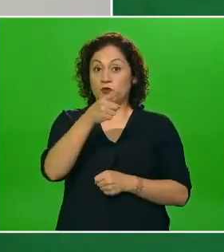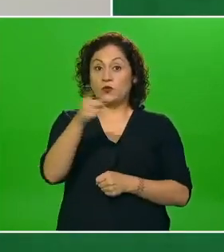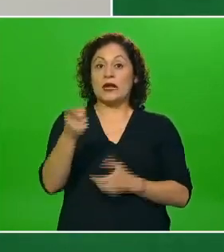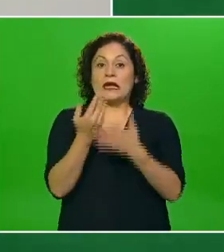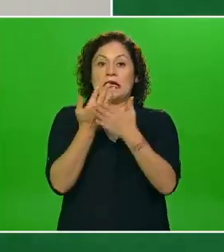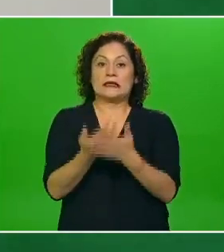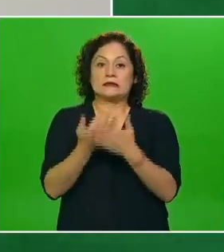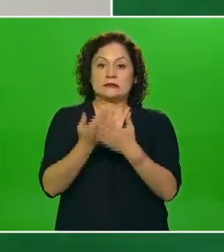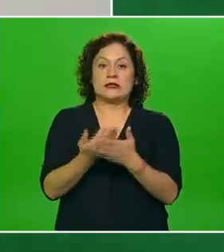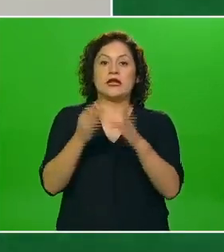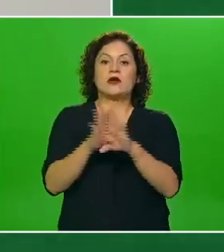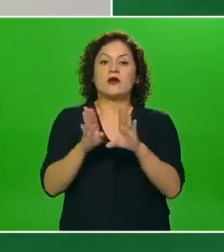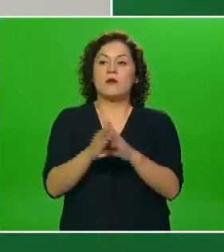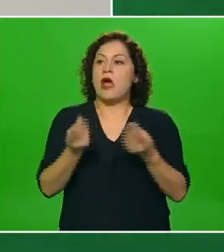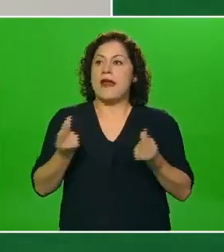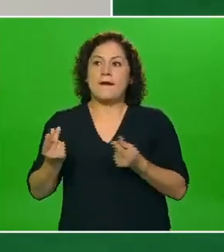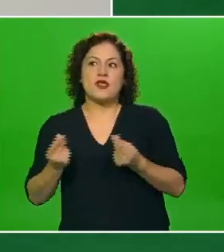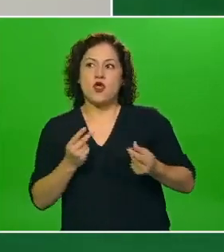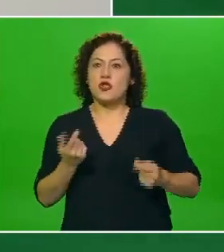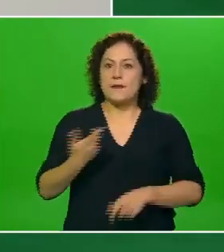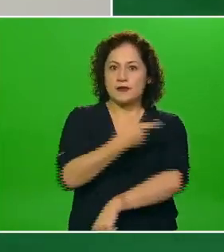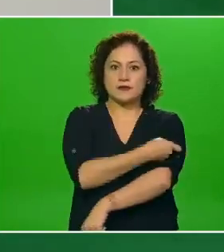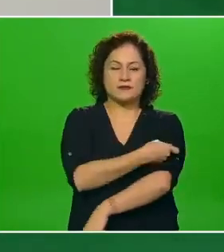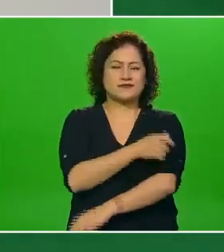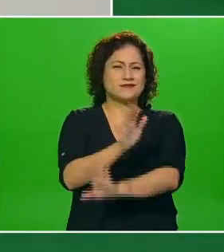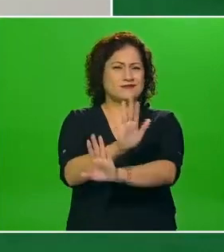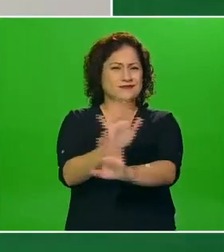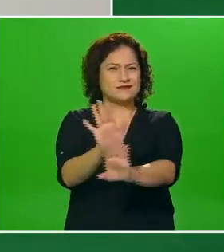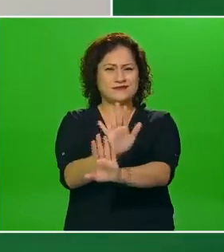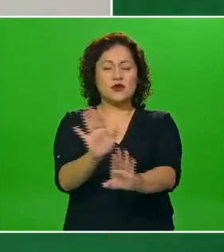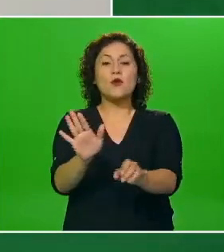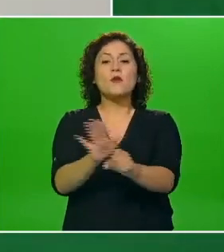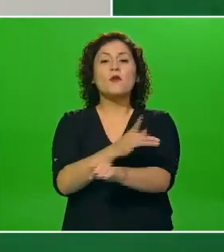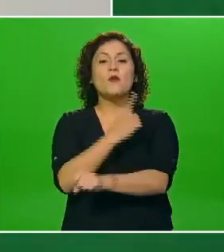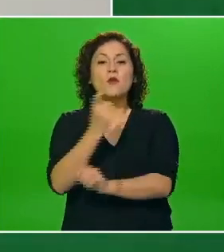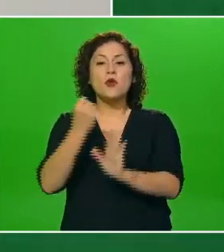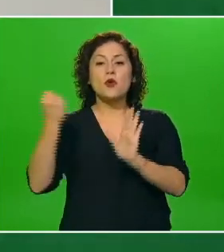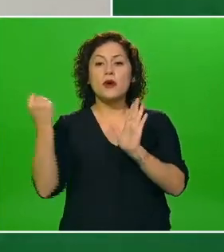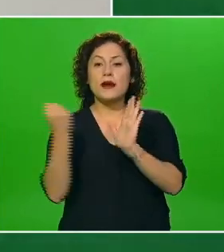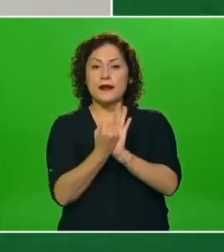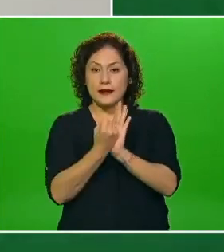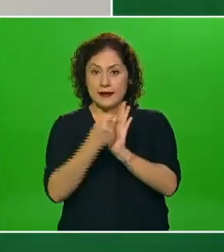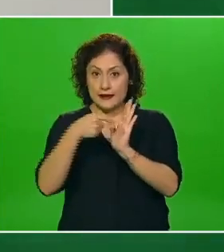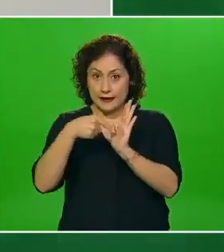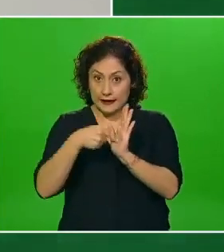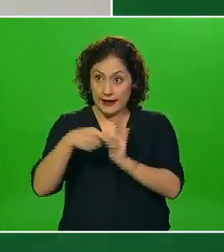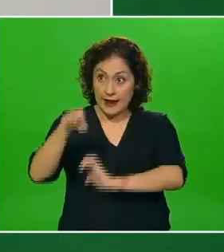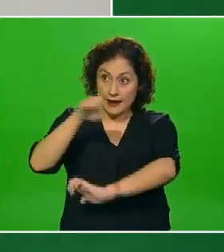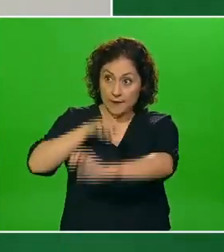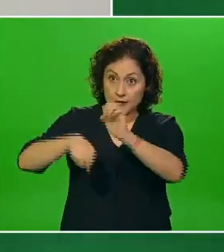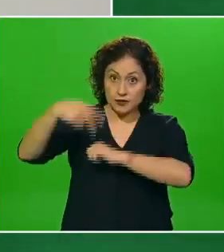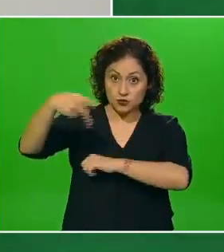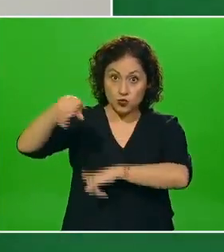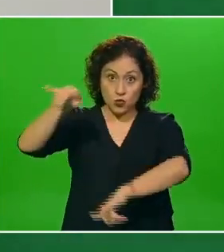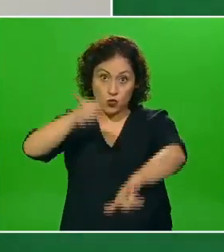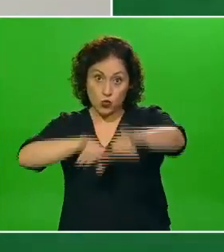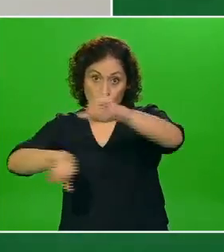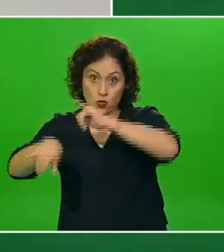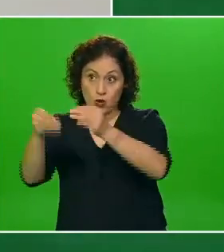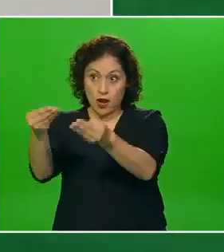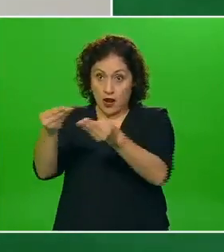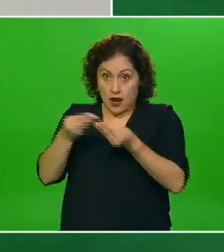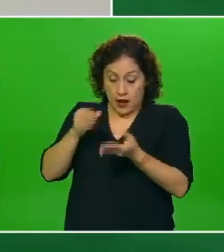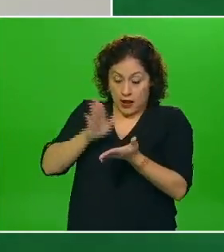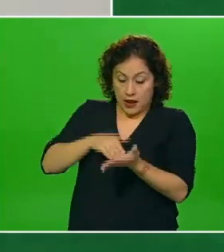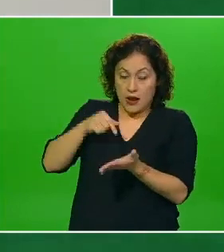no adelantar la aplicación porque la información técnica que emite el productor de la vacuna refiere que